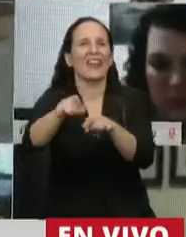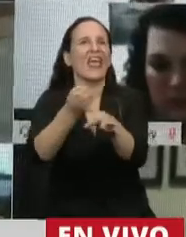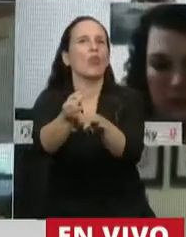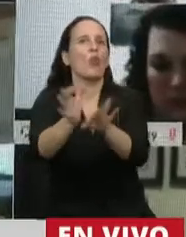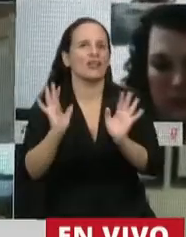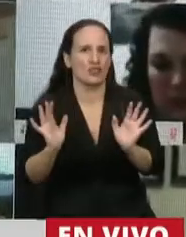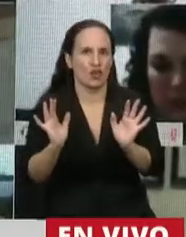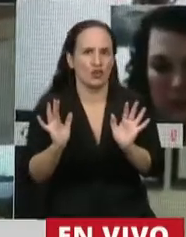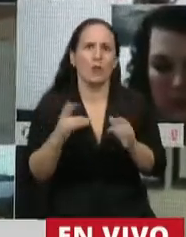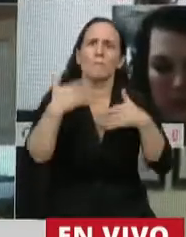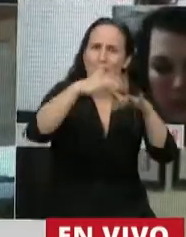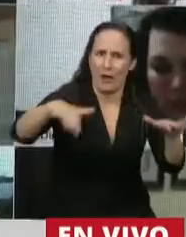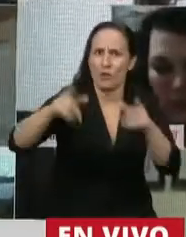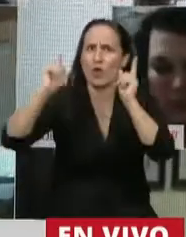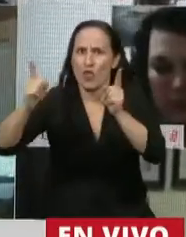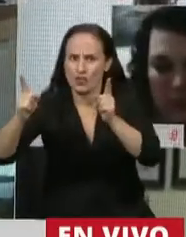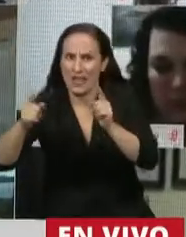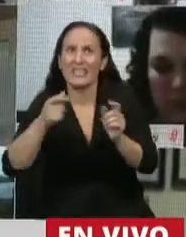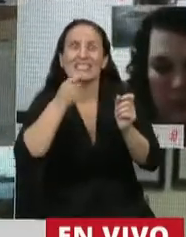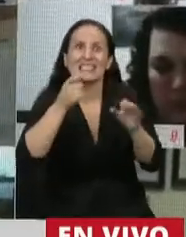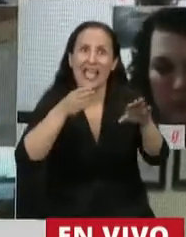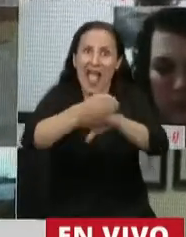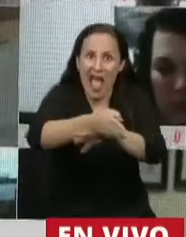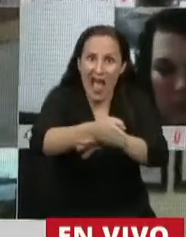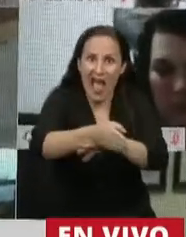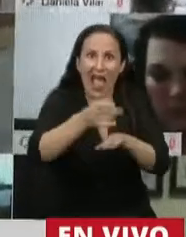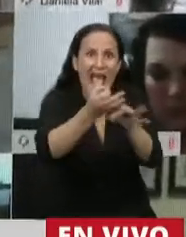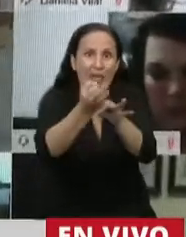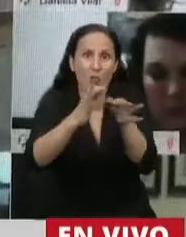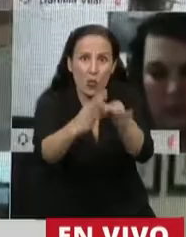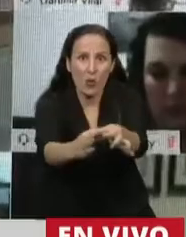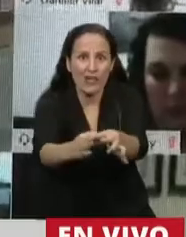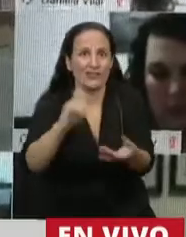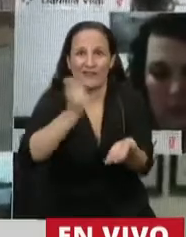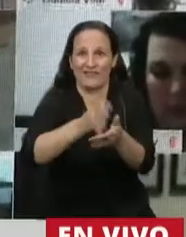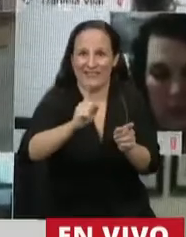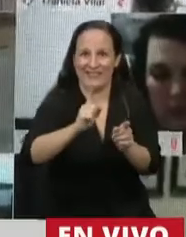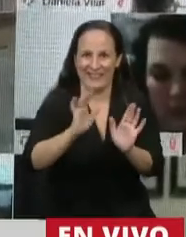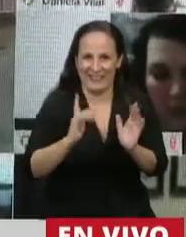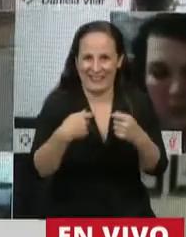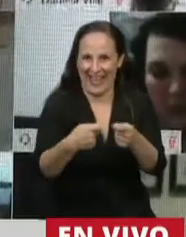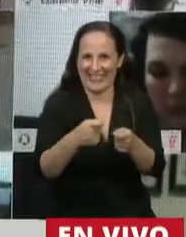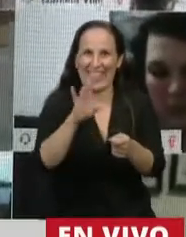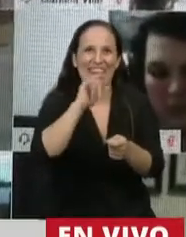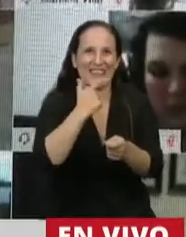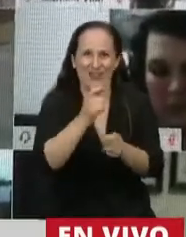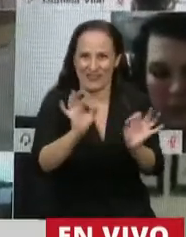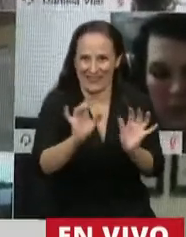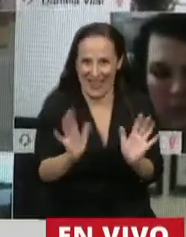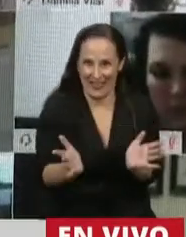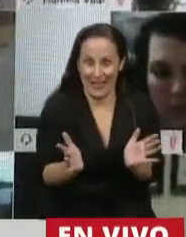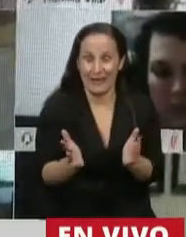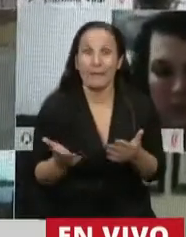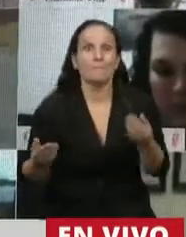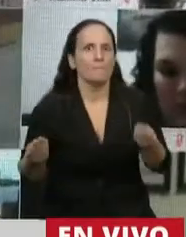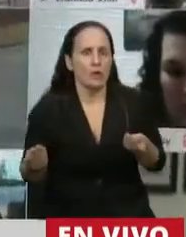tanto para los estudiantes como para los docentes, que también ahora no sólo tienen un sueldo que en la mayoría de los casos no les alcanza, sino